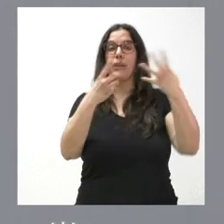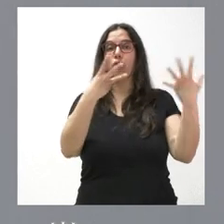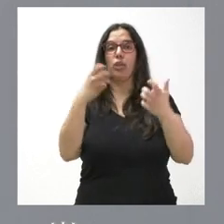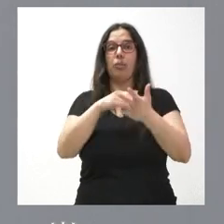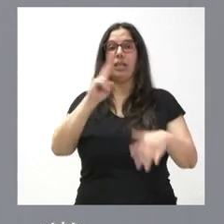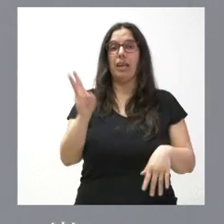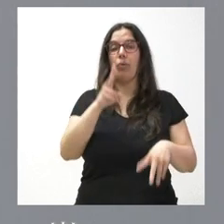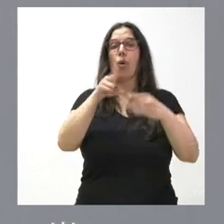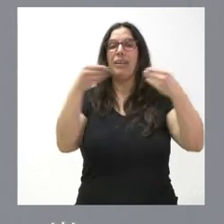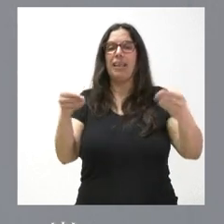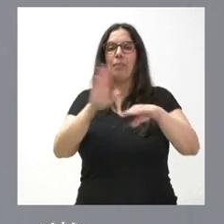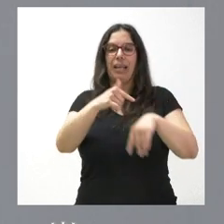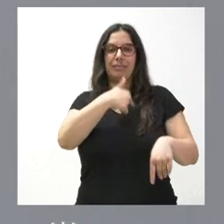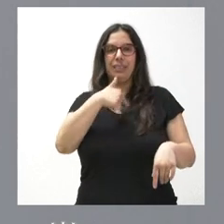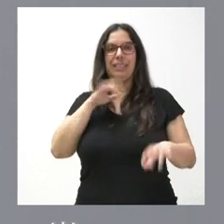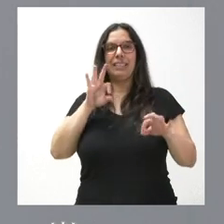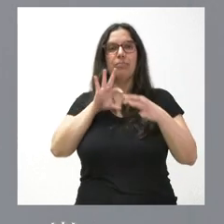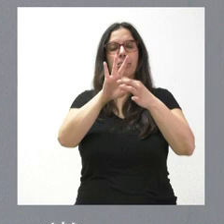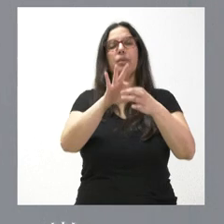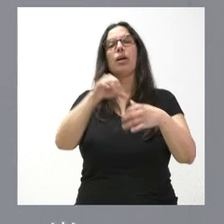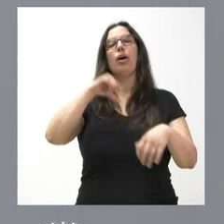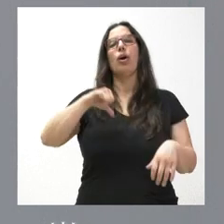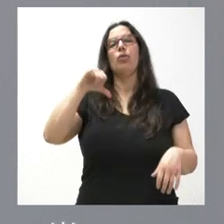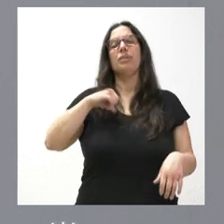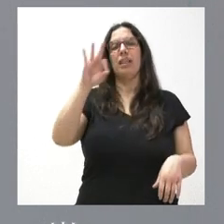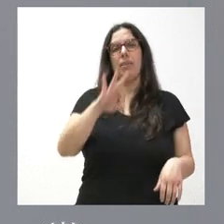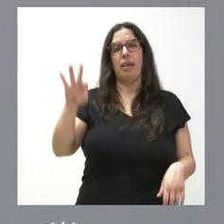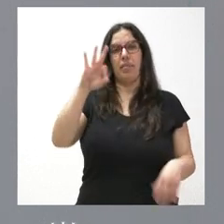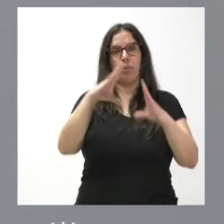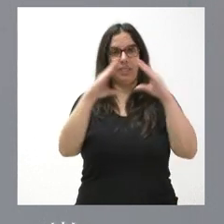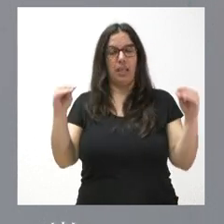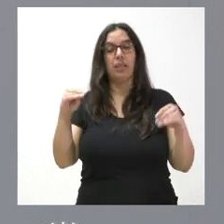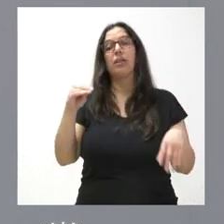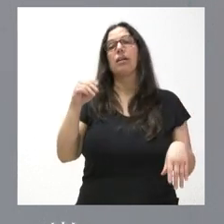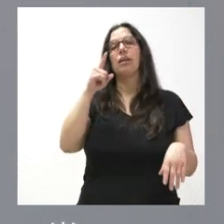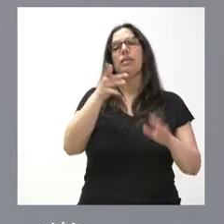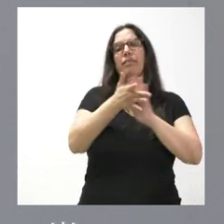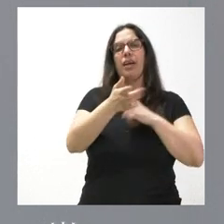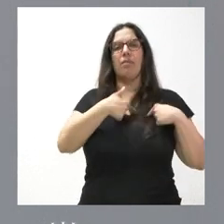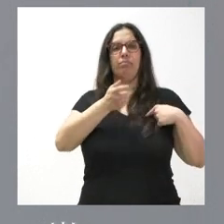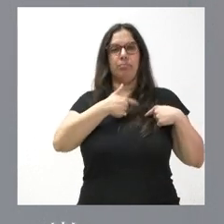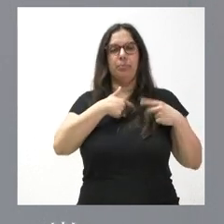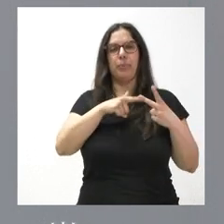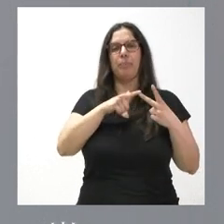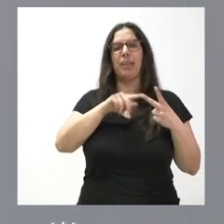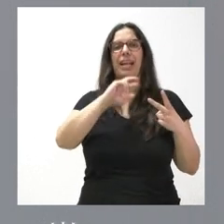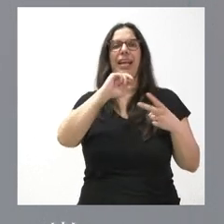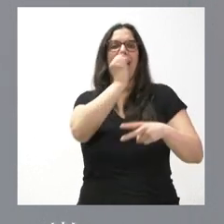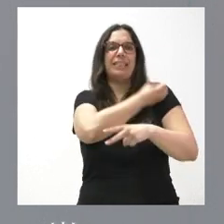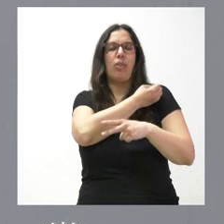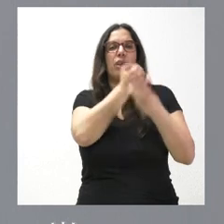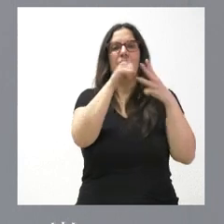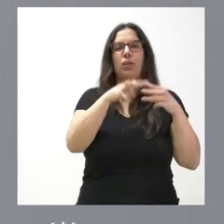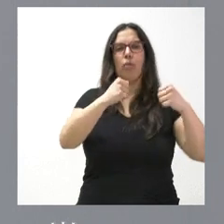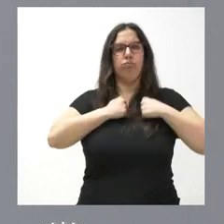material cardíaco para el complejo asistencial universitario de Palencia. Incluye la compra de marcapasos, registradores de eventos, desfibriladores